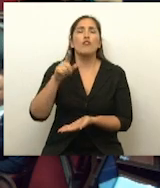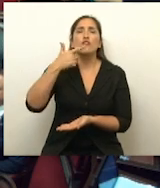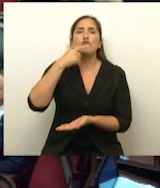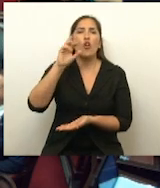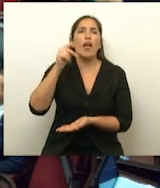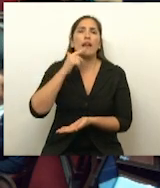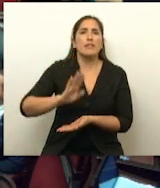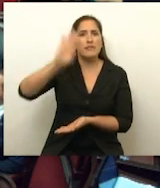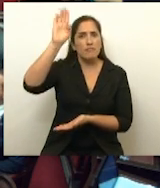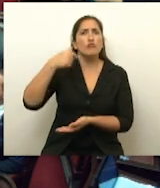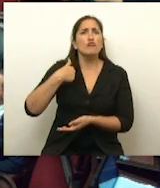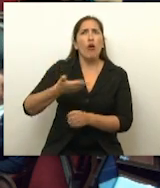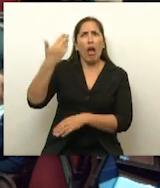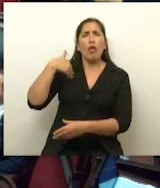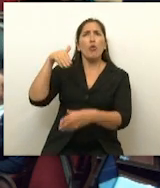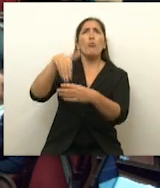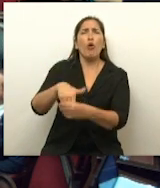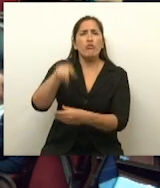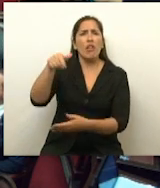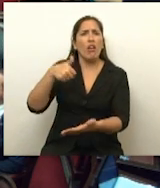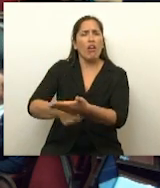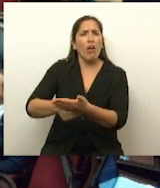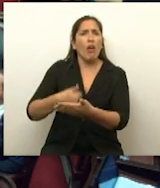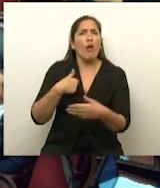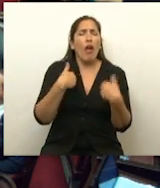Yo voté afirmativo y figura ahí en rojo.